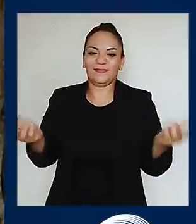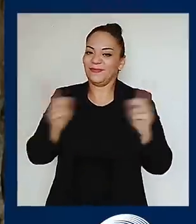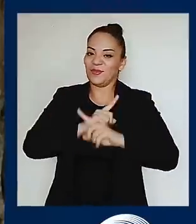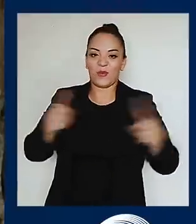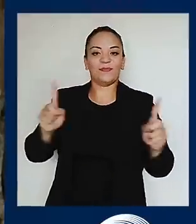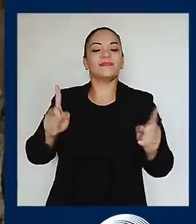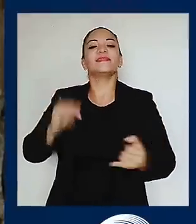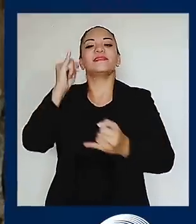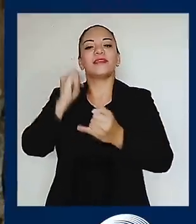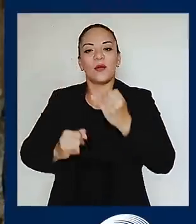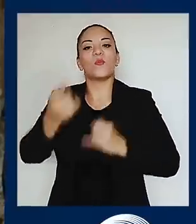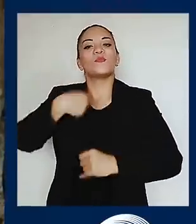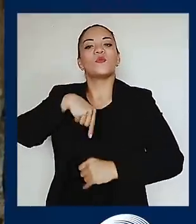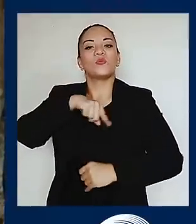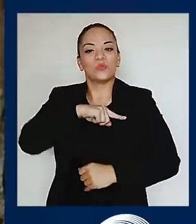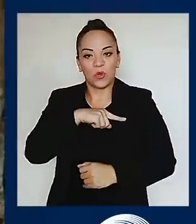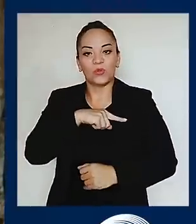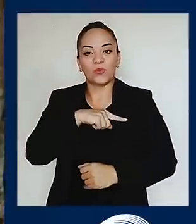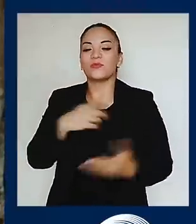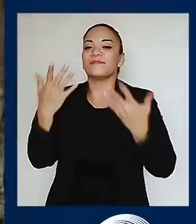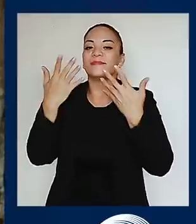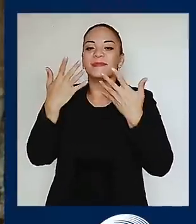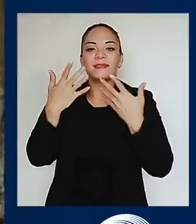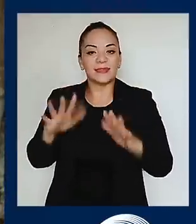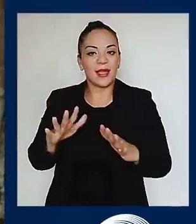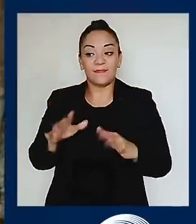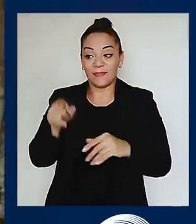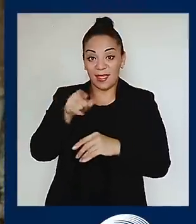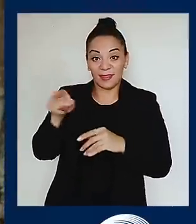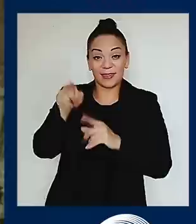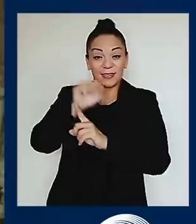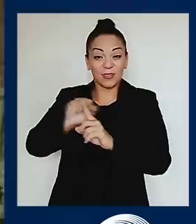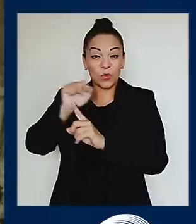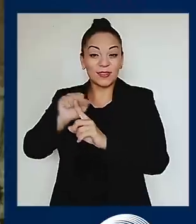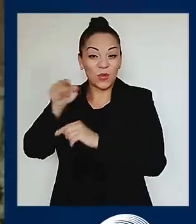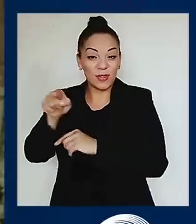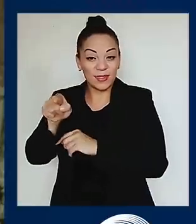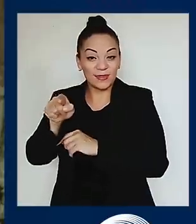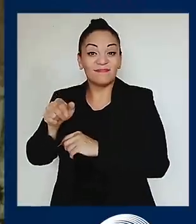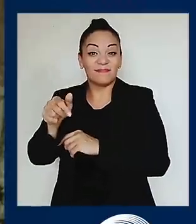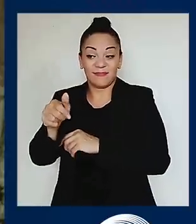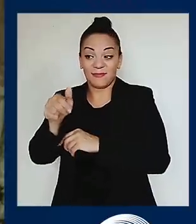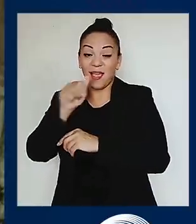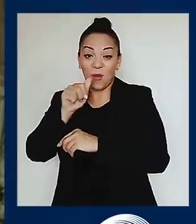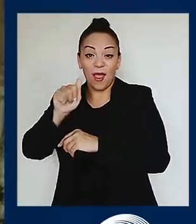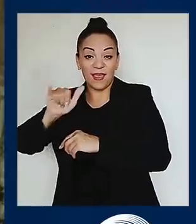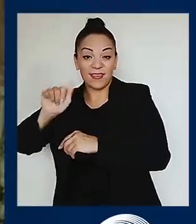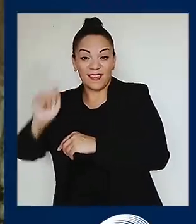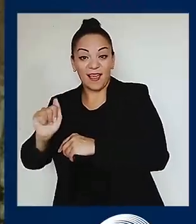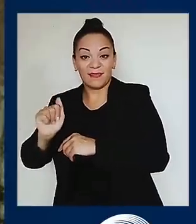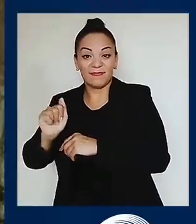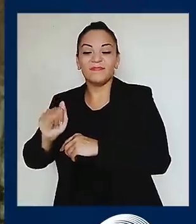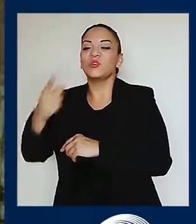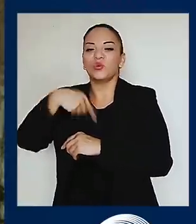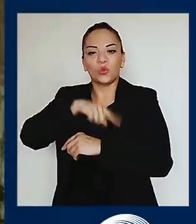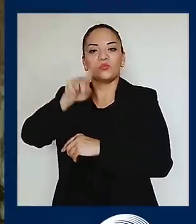garantizo que estamos eliminando todas esas aguas estancadas y malolientes en el